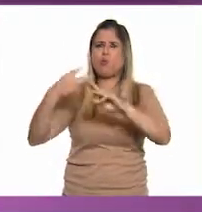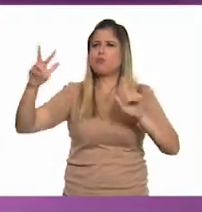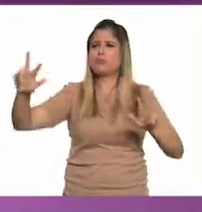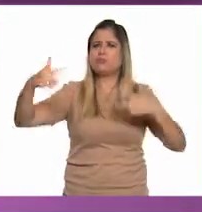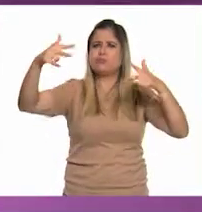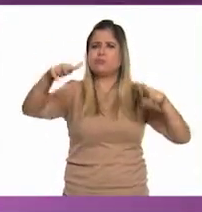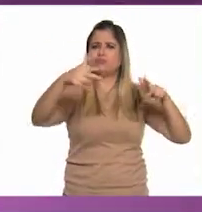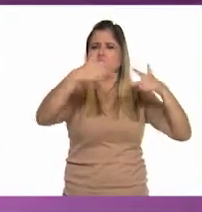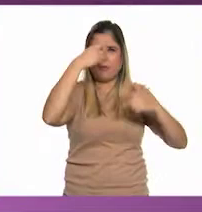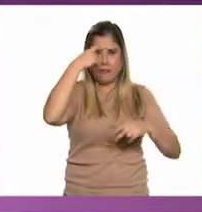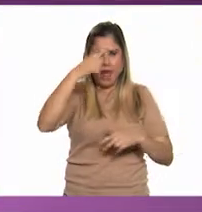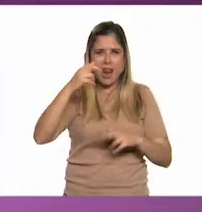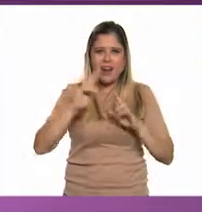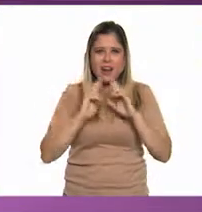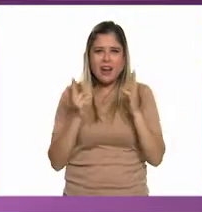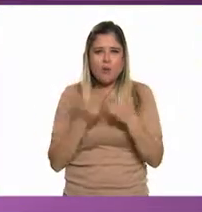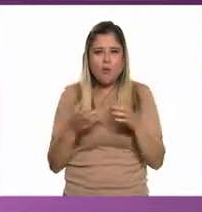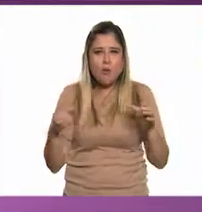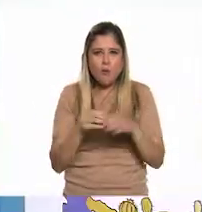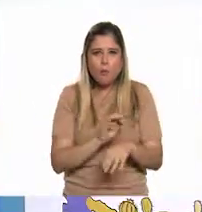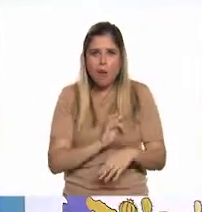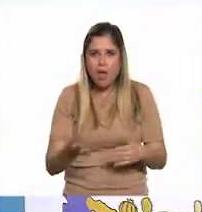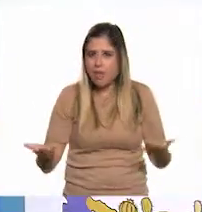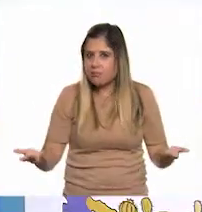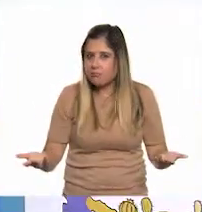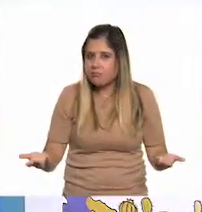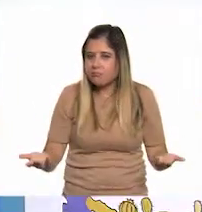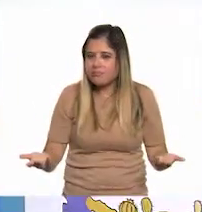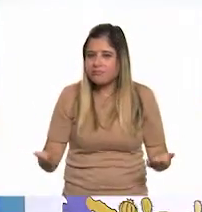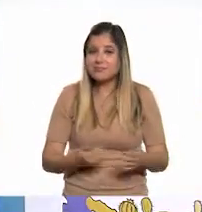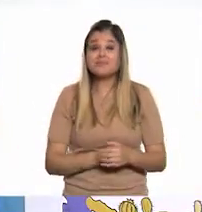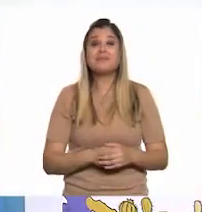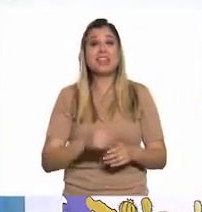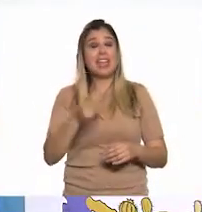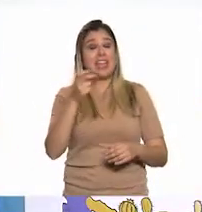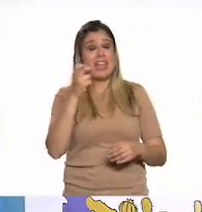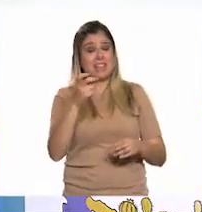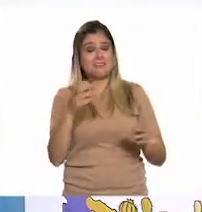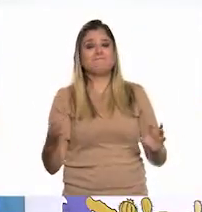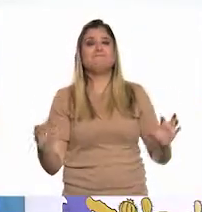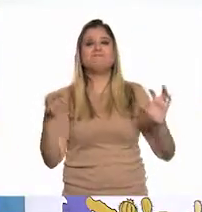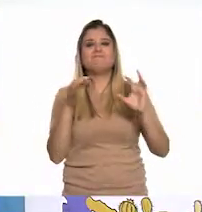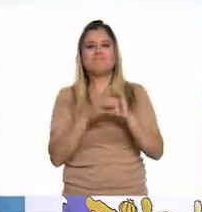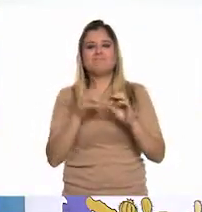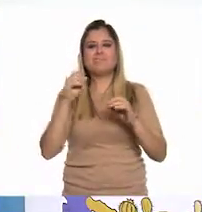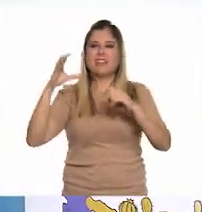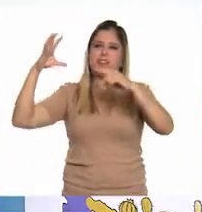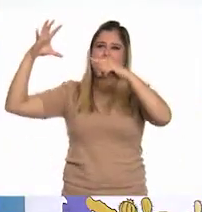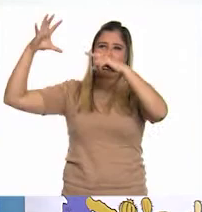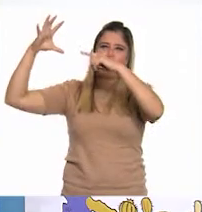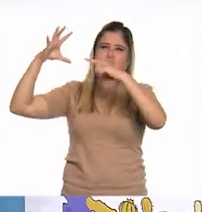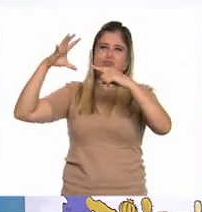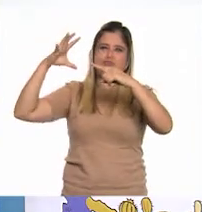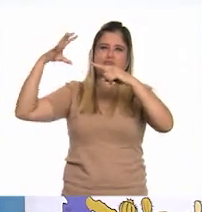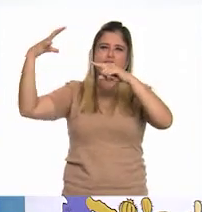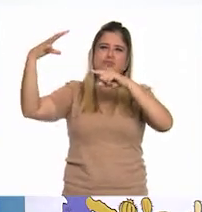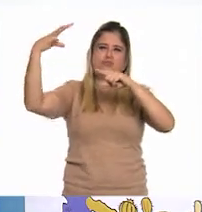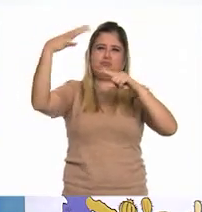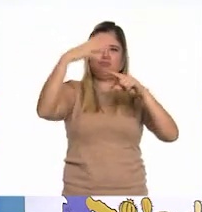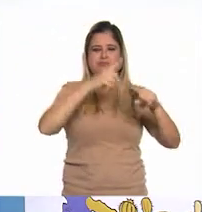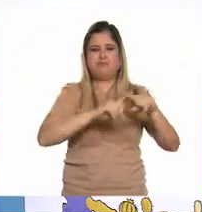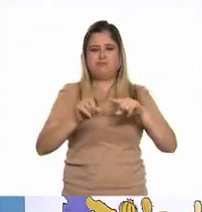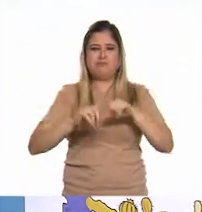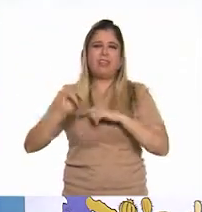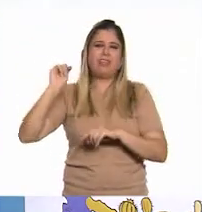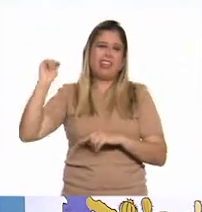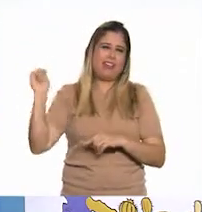para tener una reunión? Bueno, eso también se relaciona con los satélites artificiales. Y, sobre todo, con